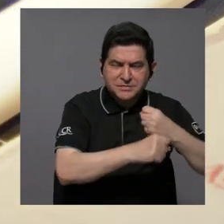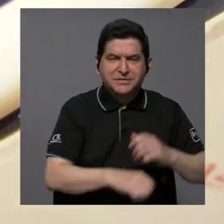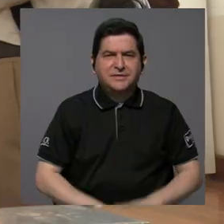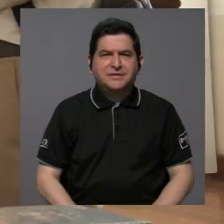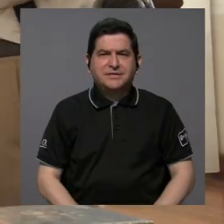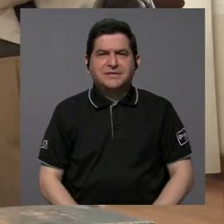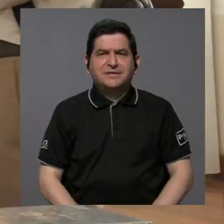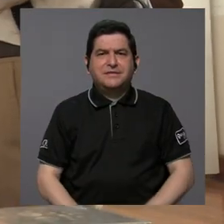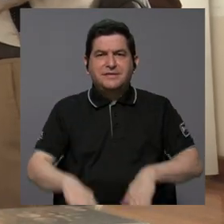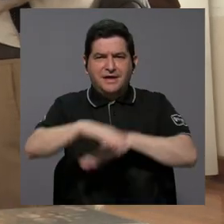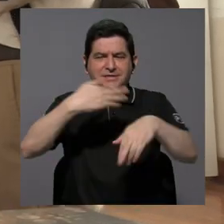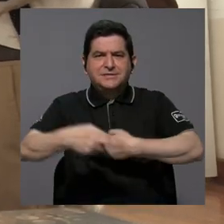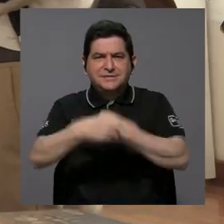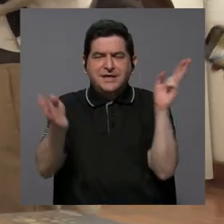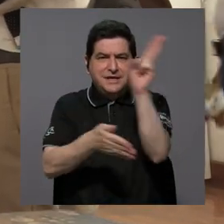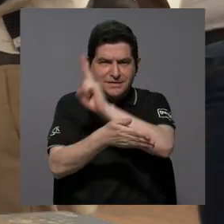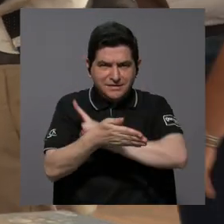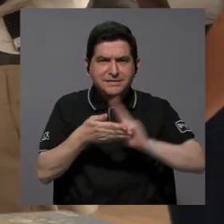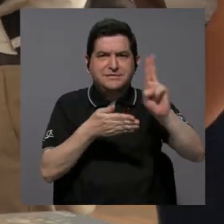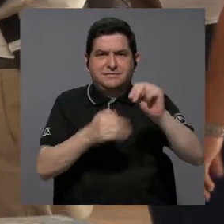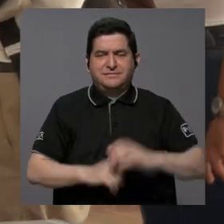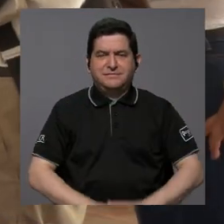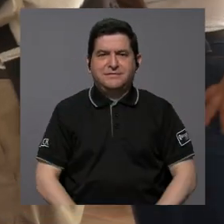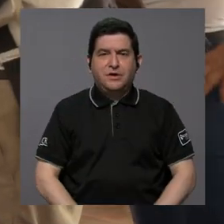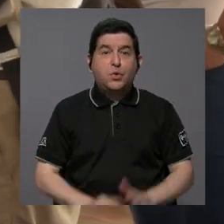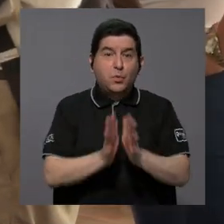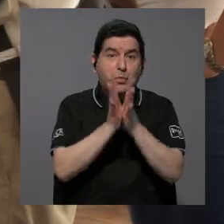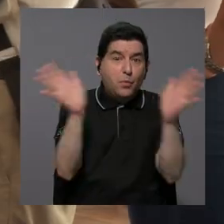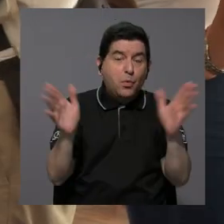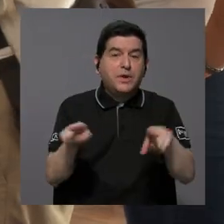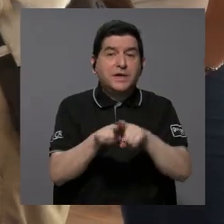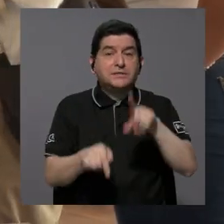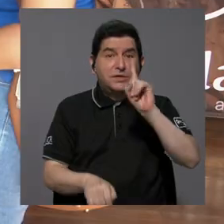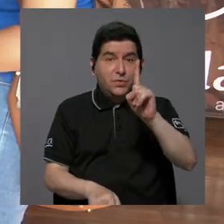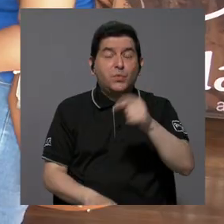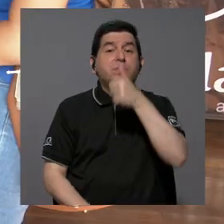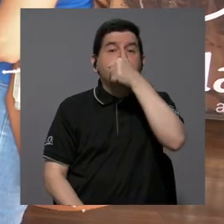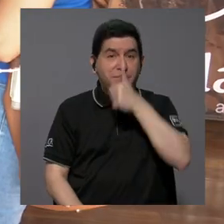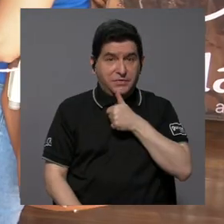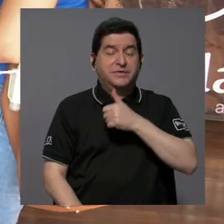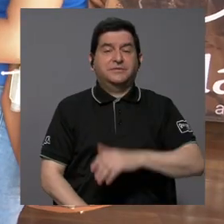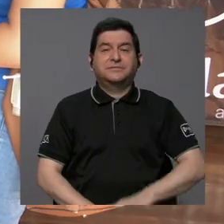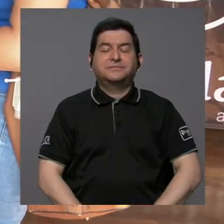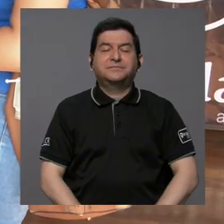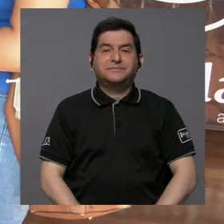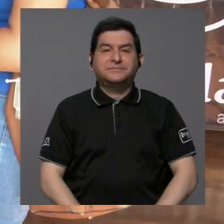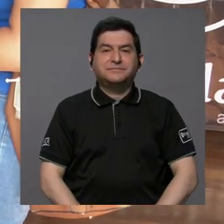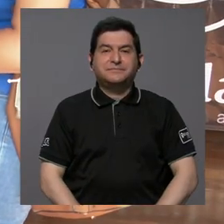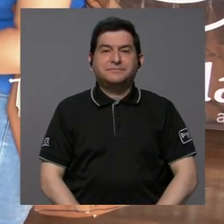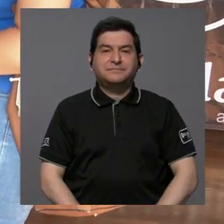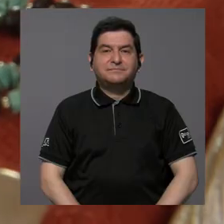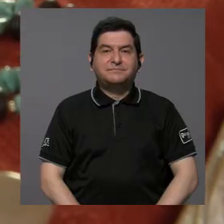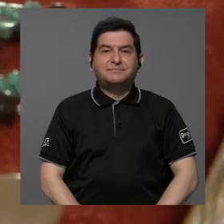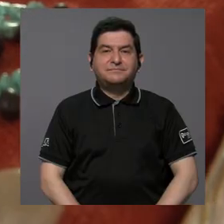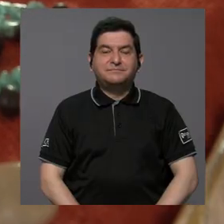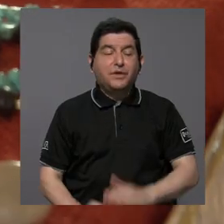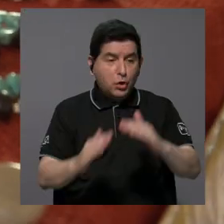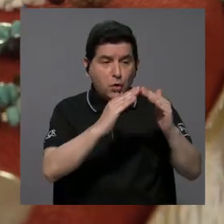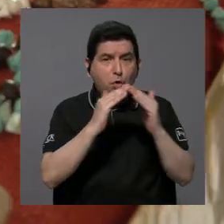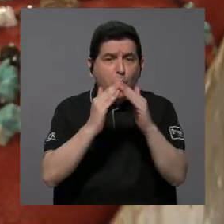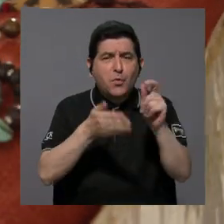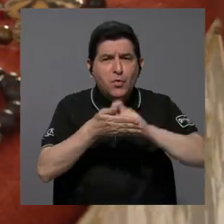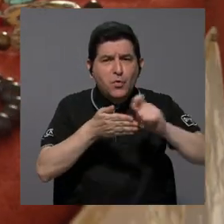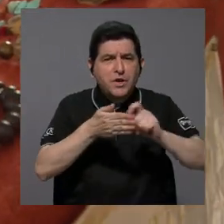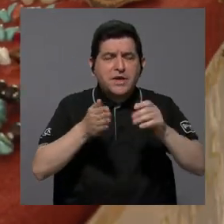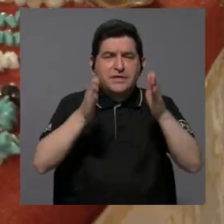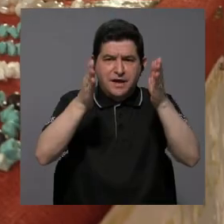con las sedes regionales universitarias públicas y también con una privada, con comunidades de escritores,